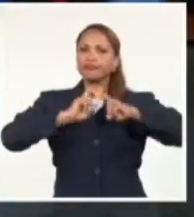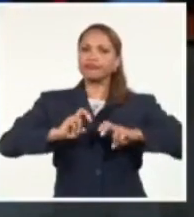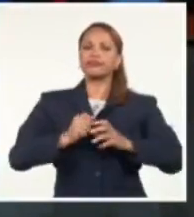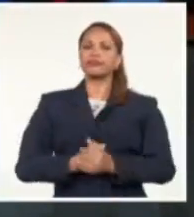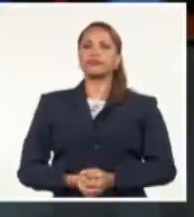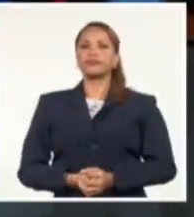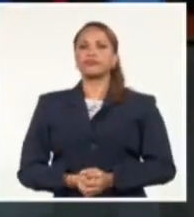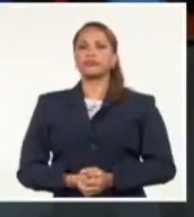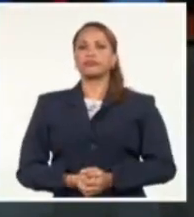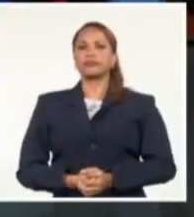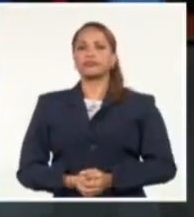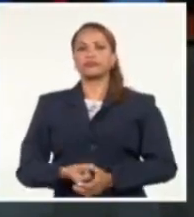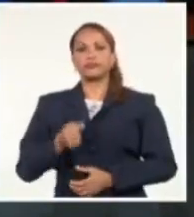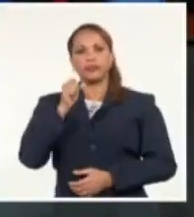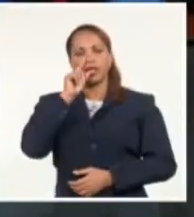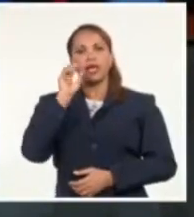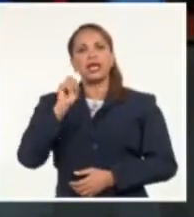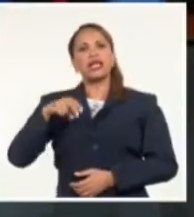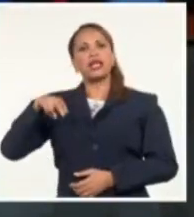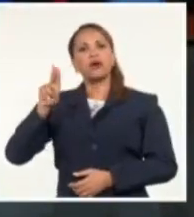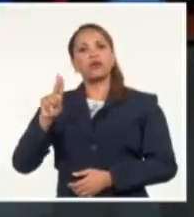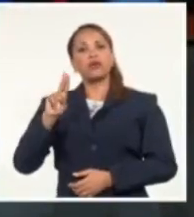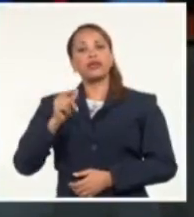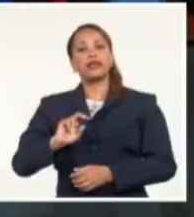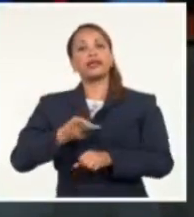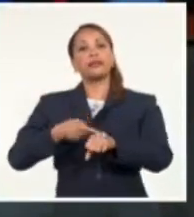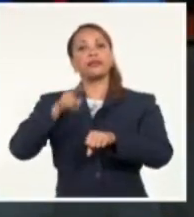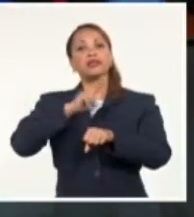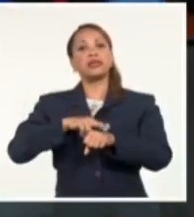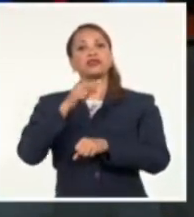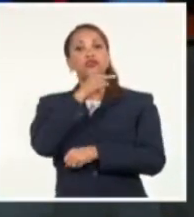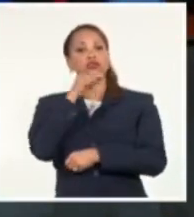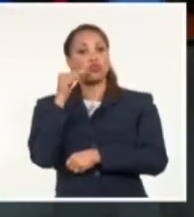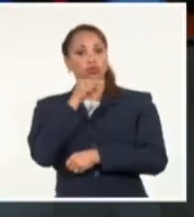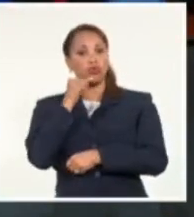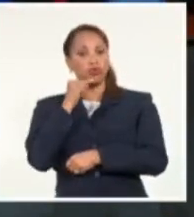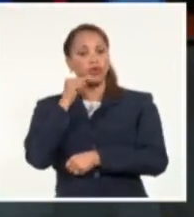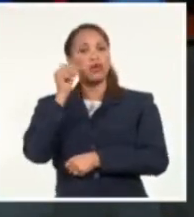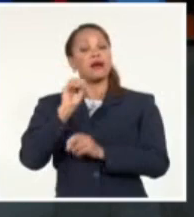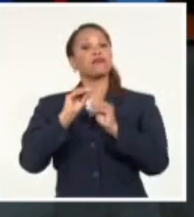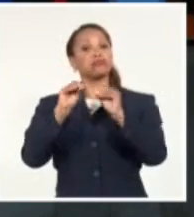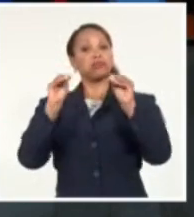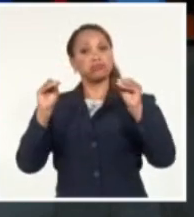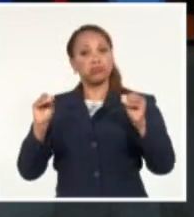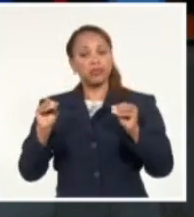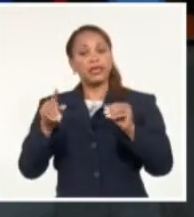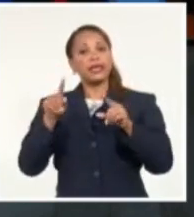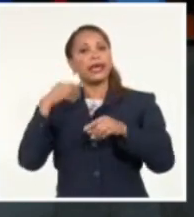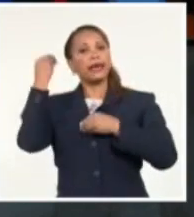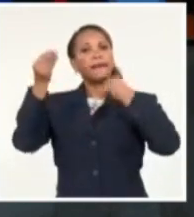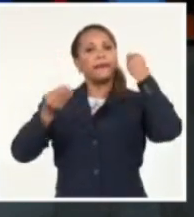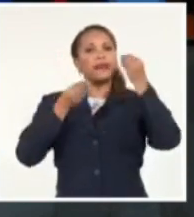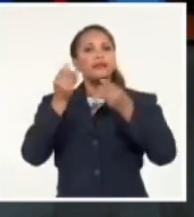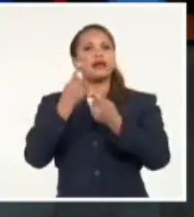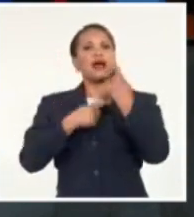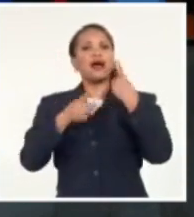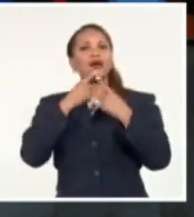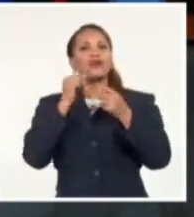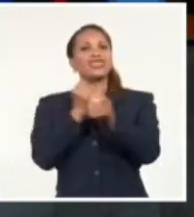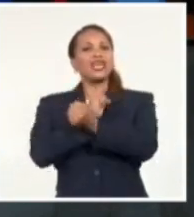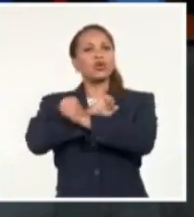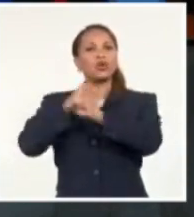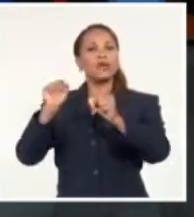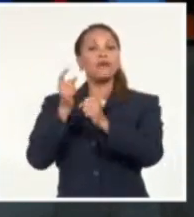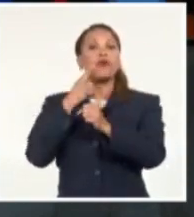Y vamos a cerrar en Naciones Unidas. El representante permanente de Rusia, Vasily Nevencia, advirtió que el Kremlin considerará como acto de terrorismo